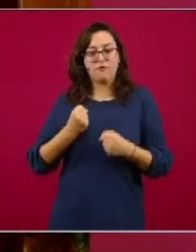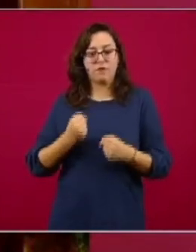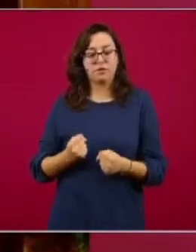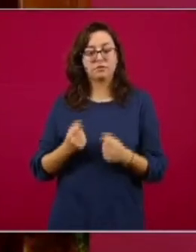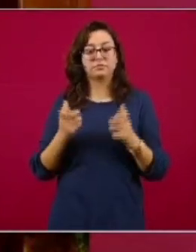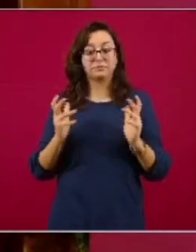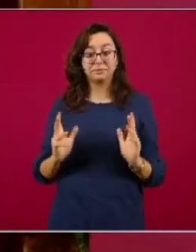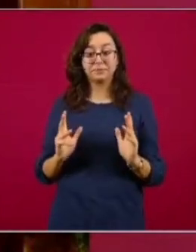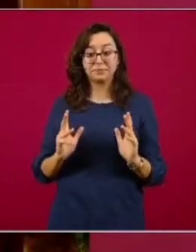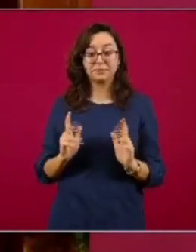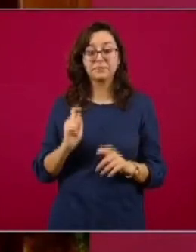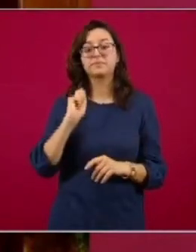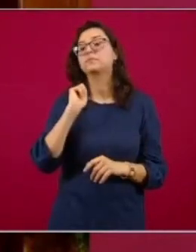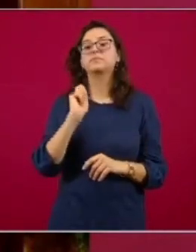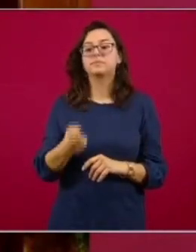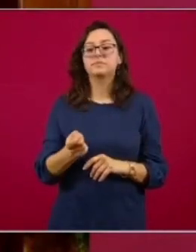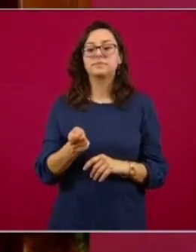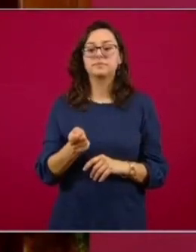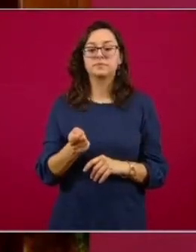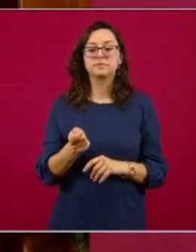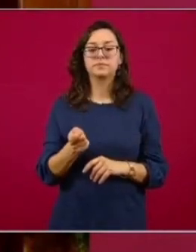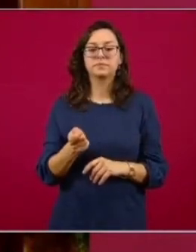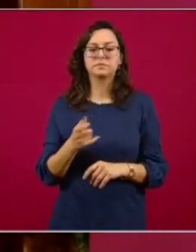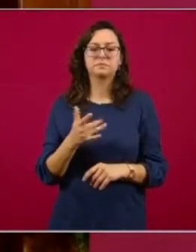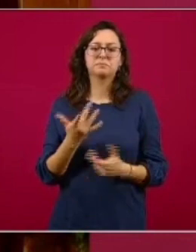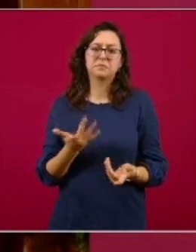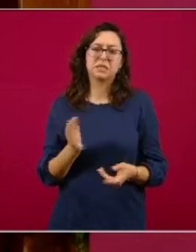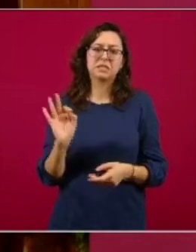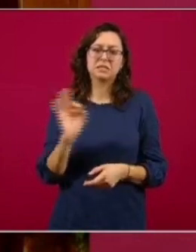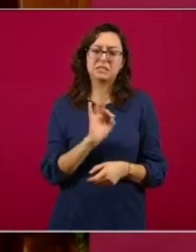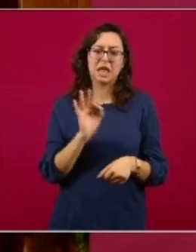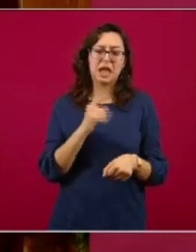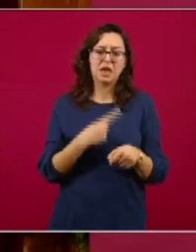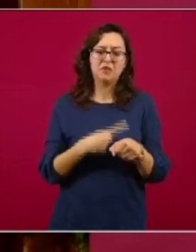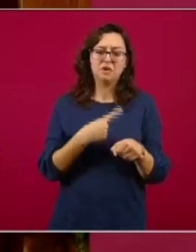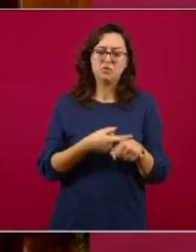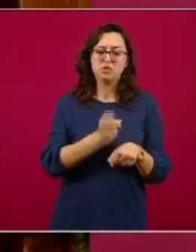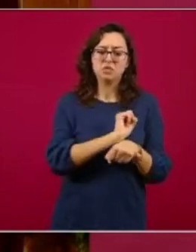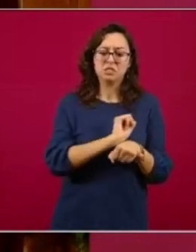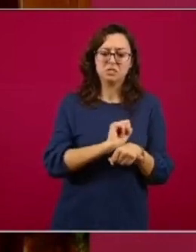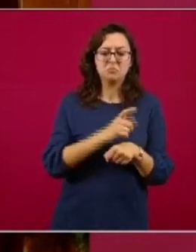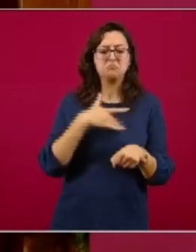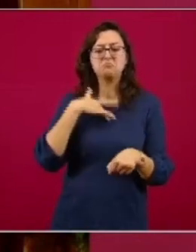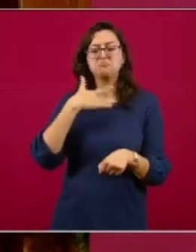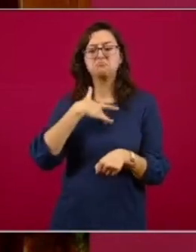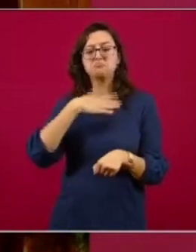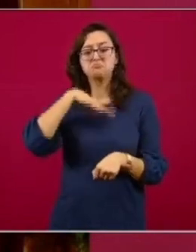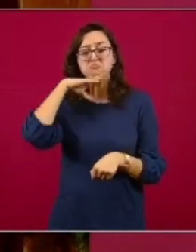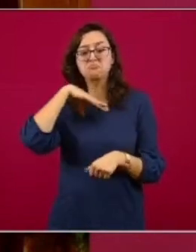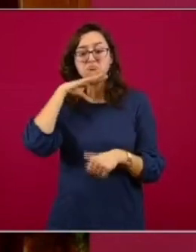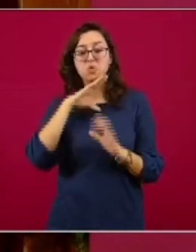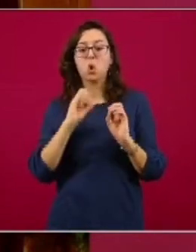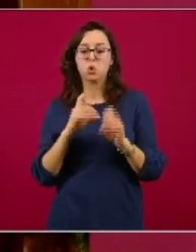infección que pudo haber sido sintomática o asintomática. La siguiente, por favor.